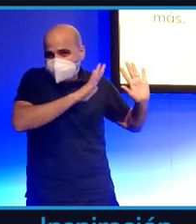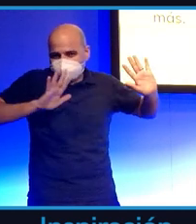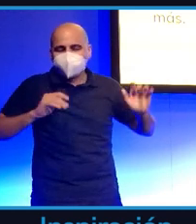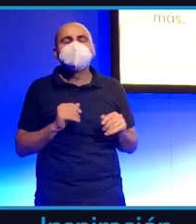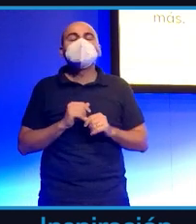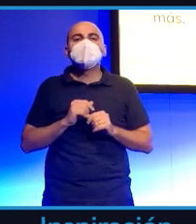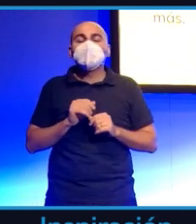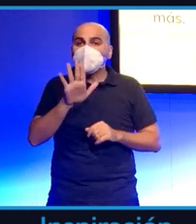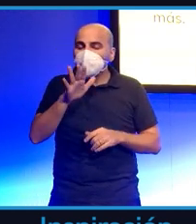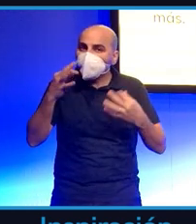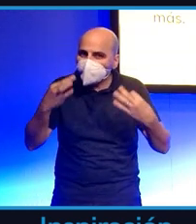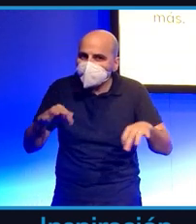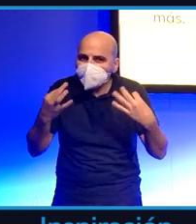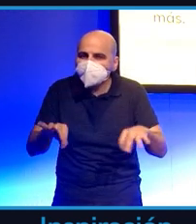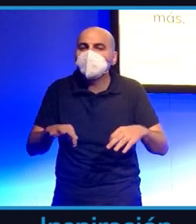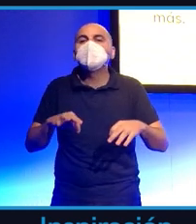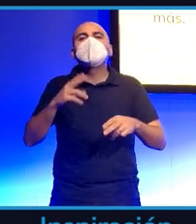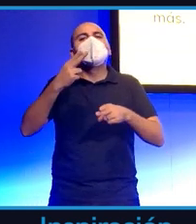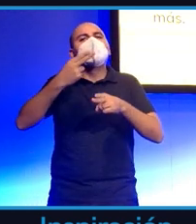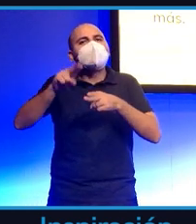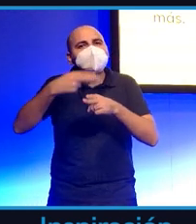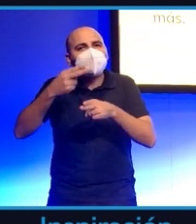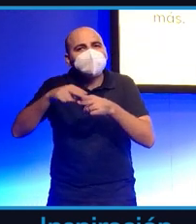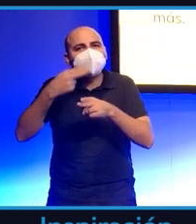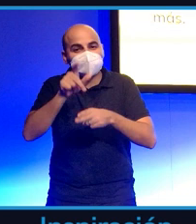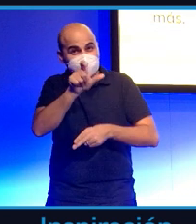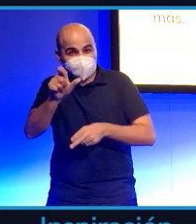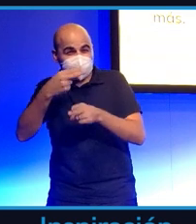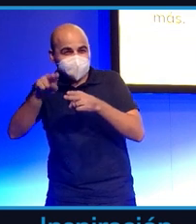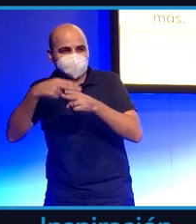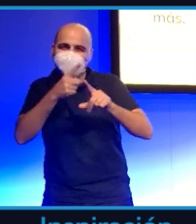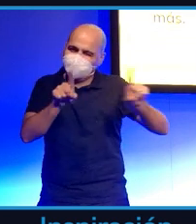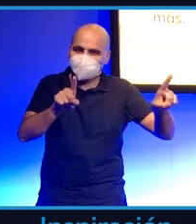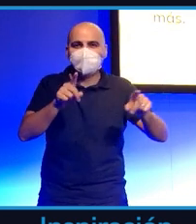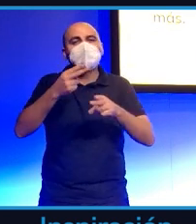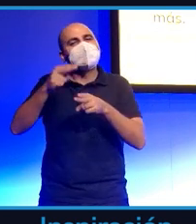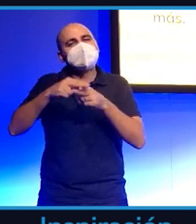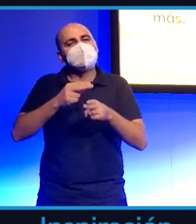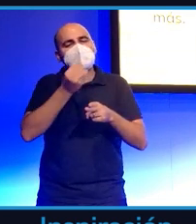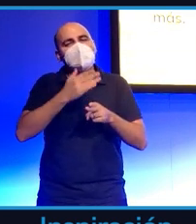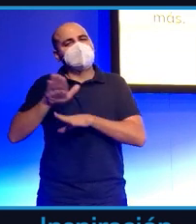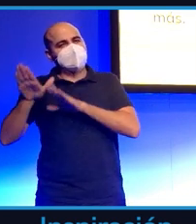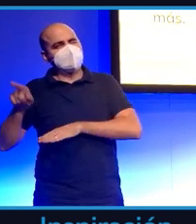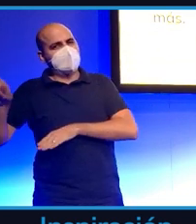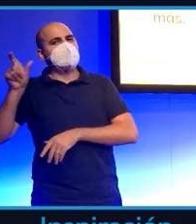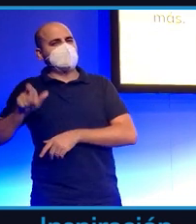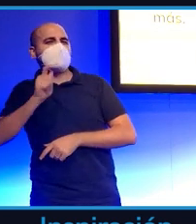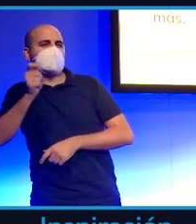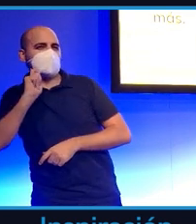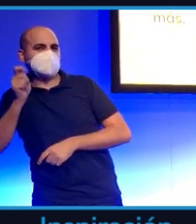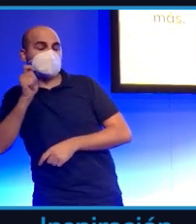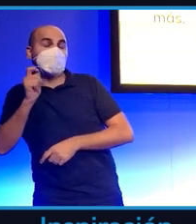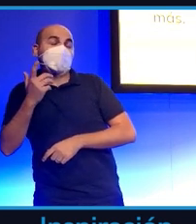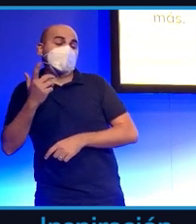periodistas más que a streamers. Alguno ha hecho algún coqueteo en los dos últimos años pero casi una cosa